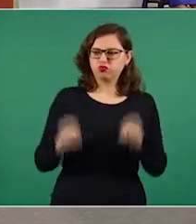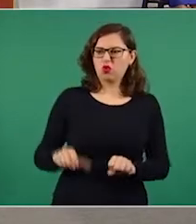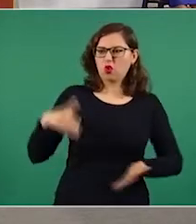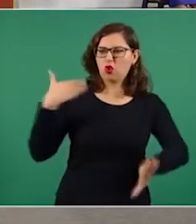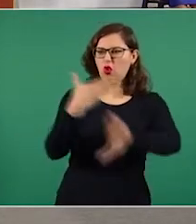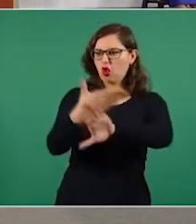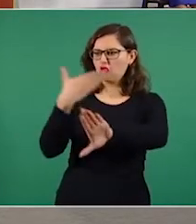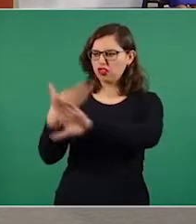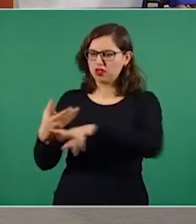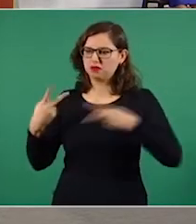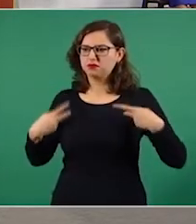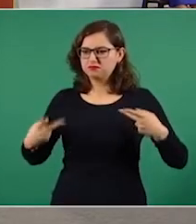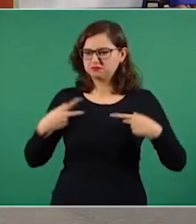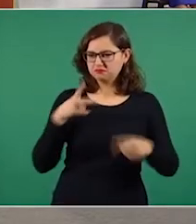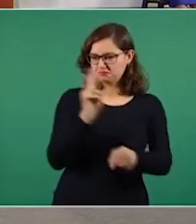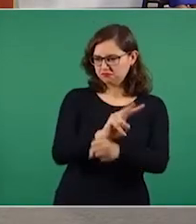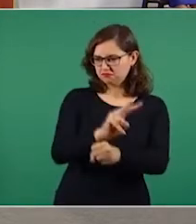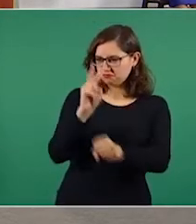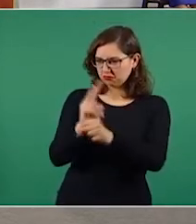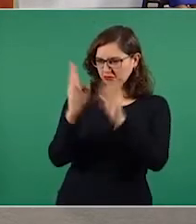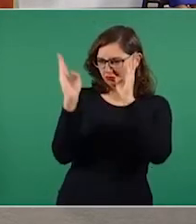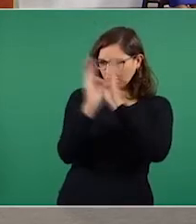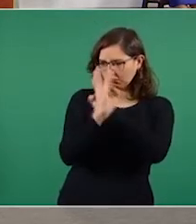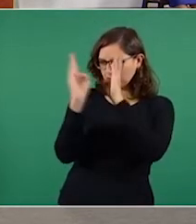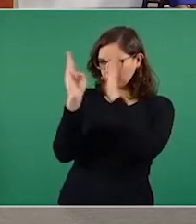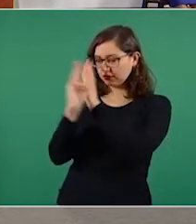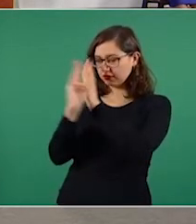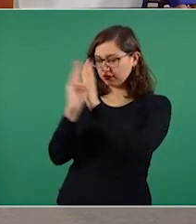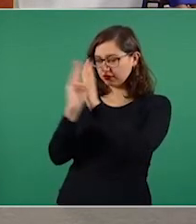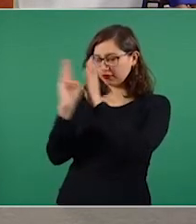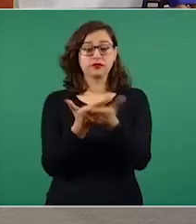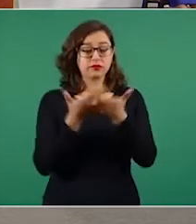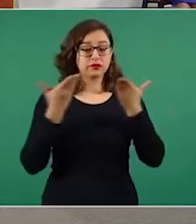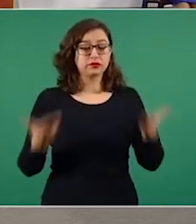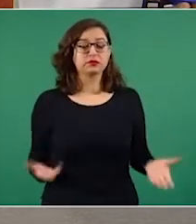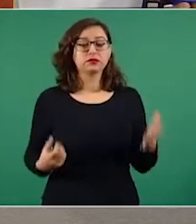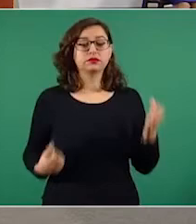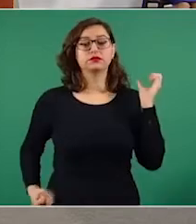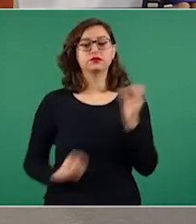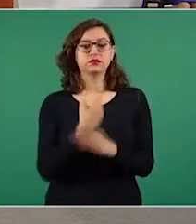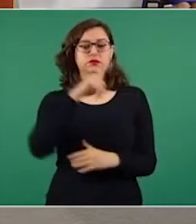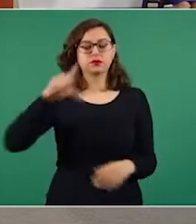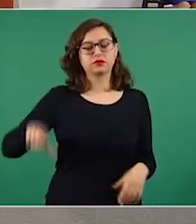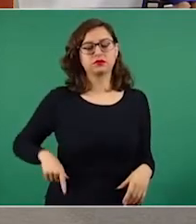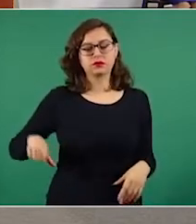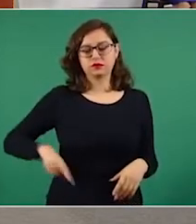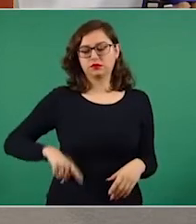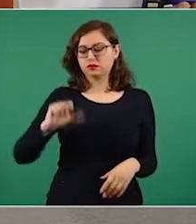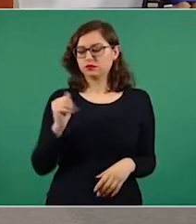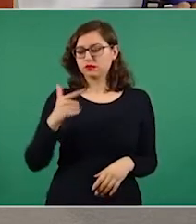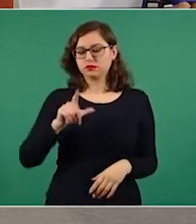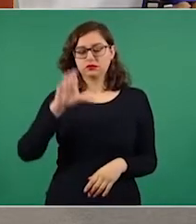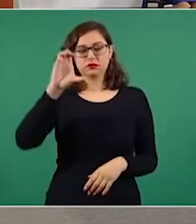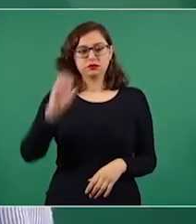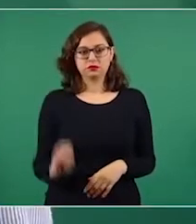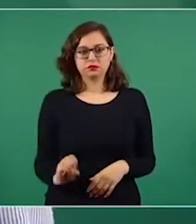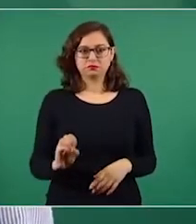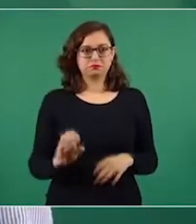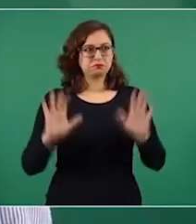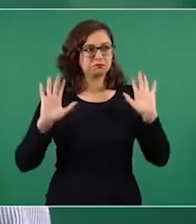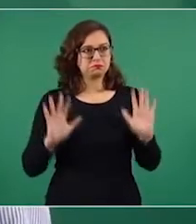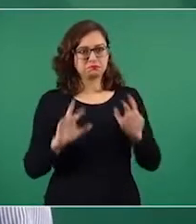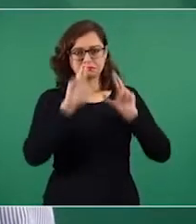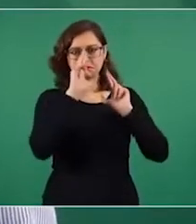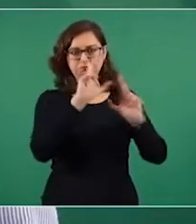ciudadanos. El gobierno, encabezado por el presidente Andrés Manuel López Obrador, respeta plenamente la libertad de